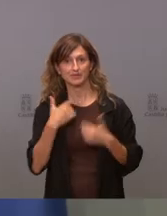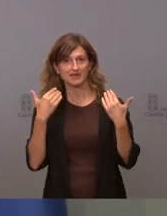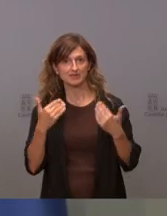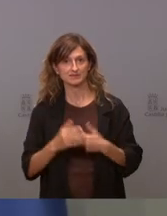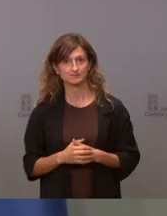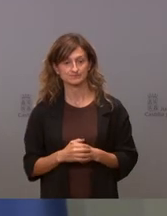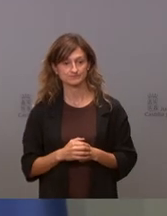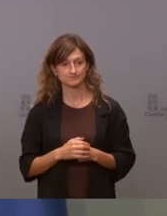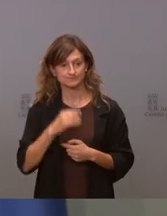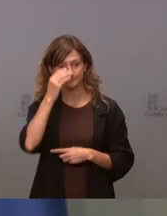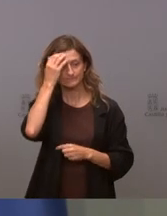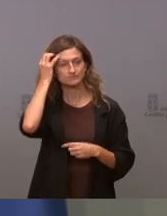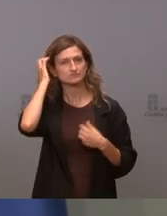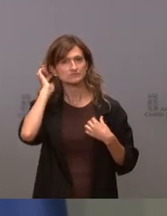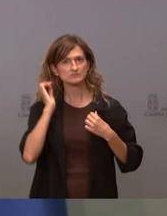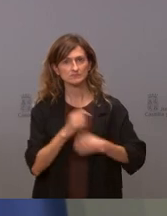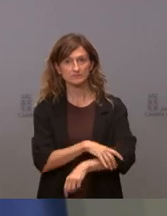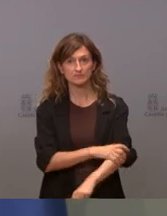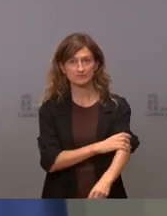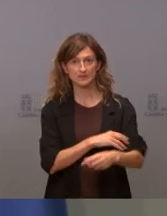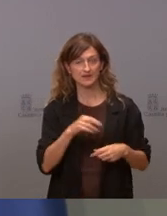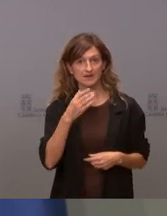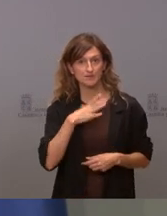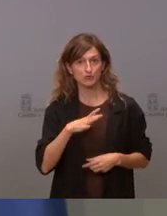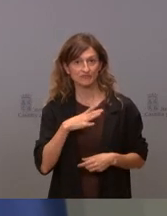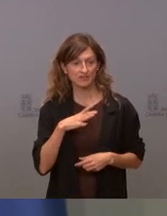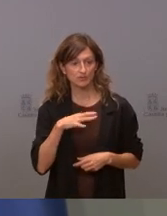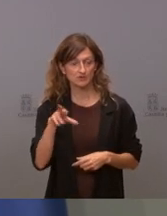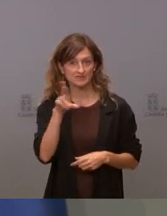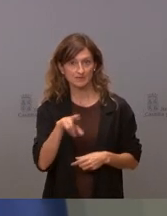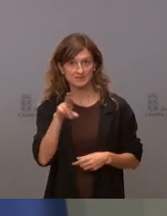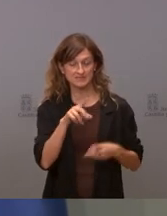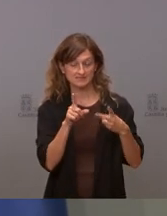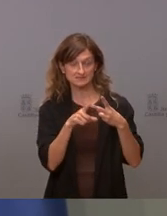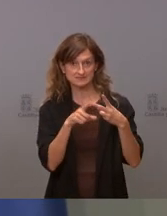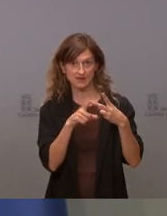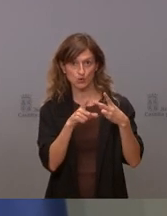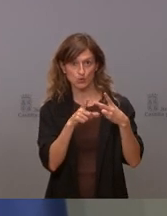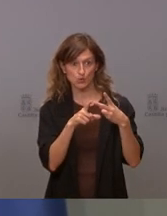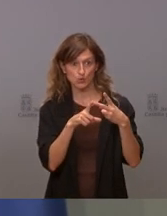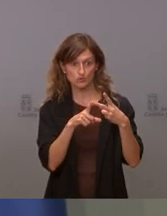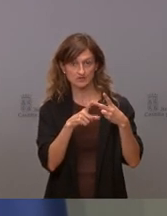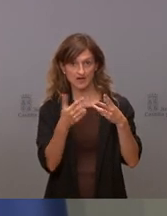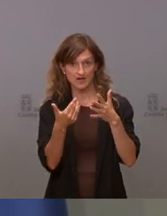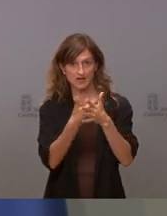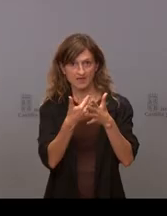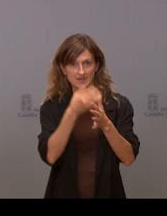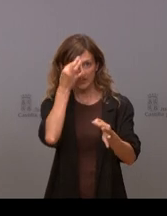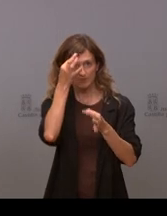perdone me podría hacer repetir la segunda pregunta al ser posible de manera precisa